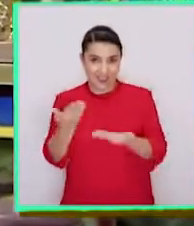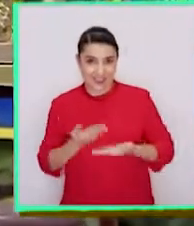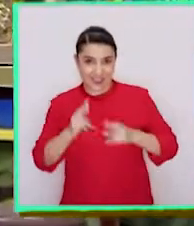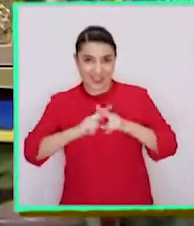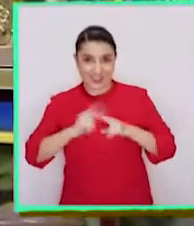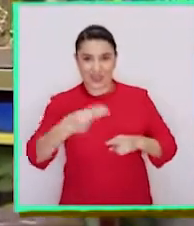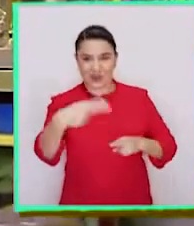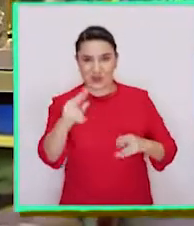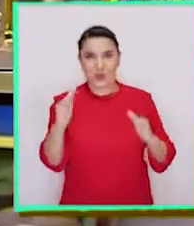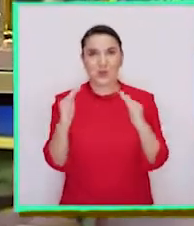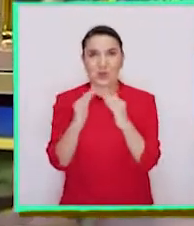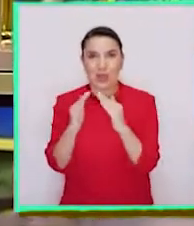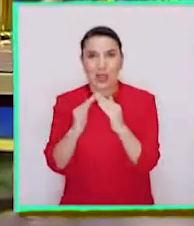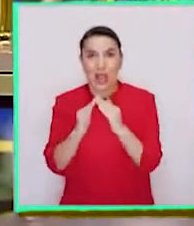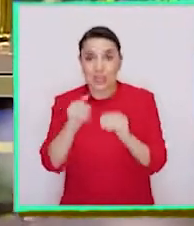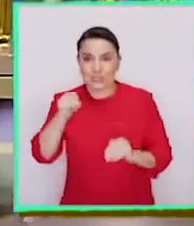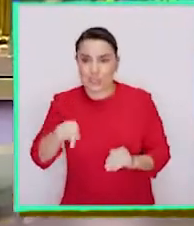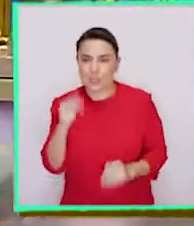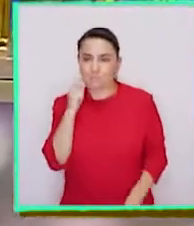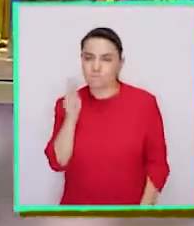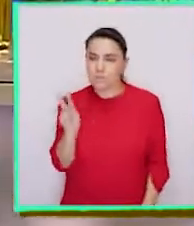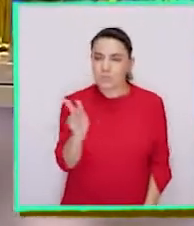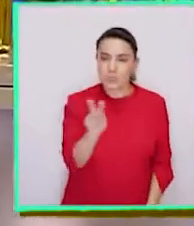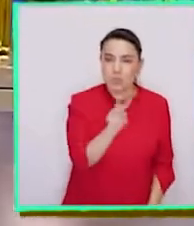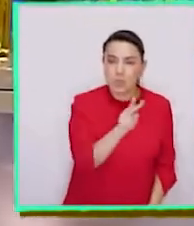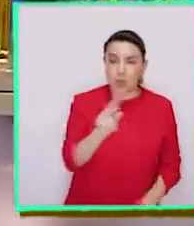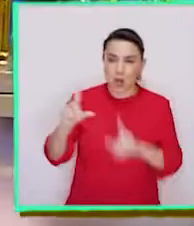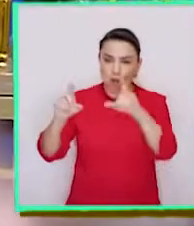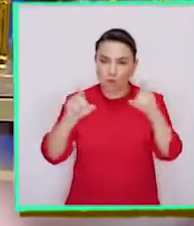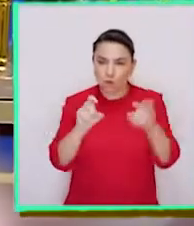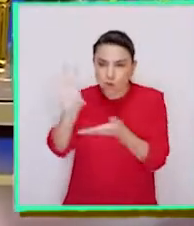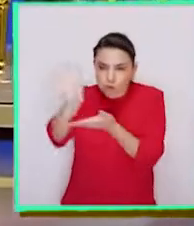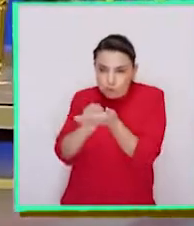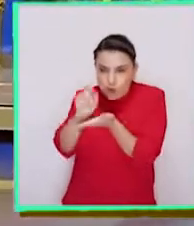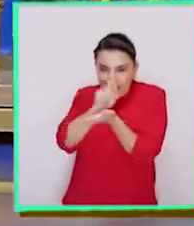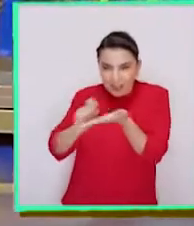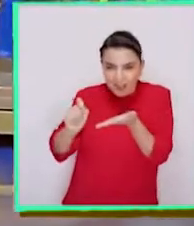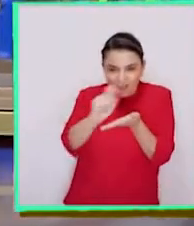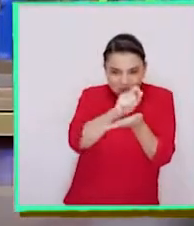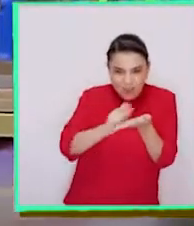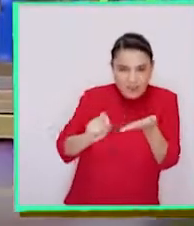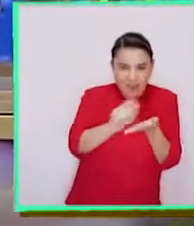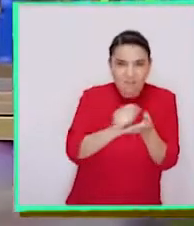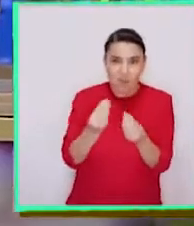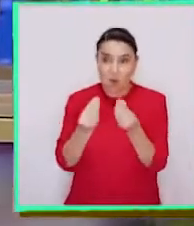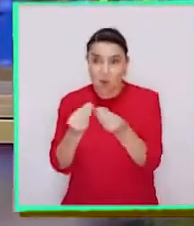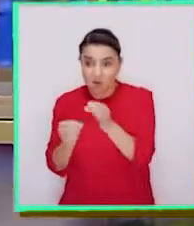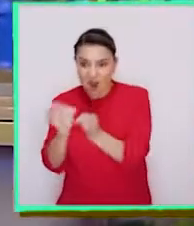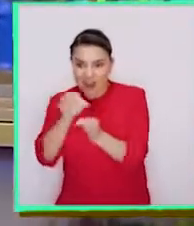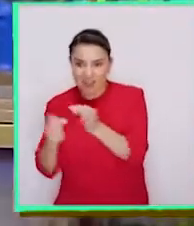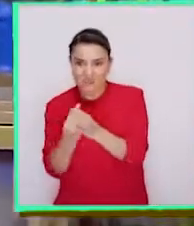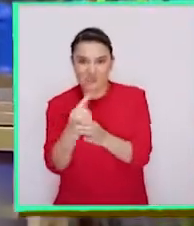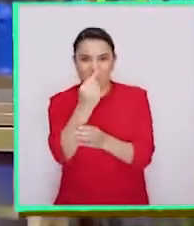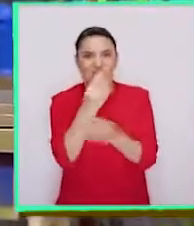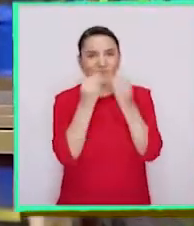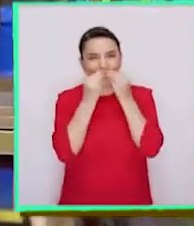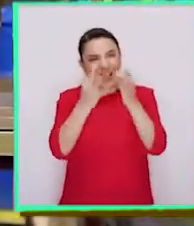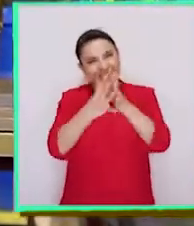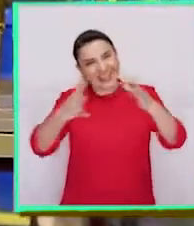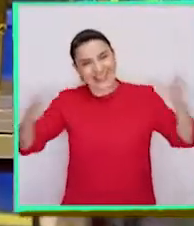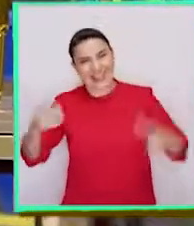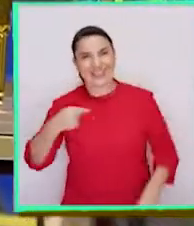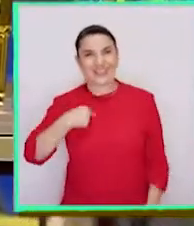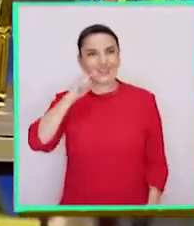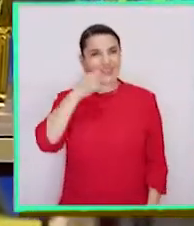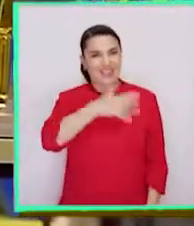hacerlo en casa y a registrar con dibujos y fotos cómo sus lentejas van creciendo y brotando. ¡Les mando un beso